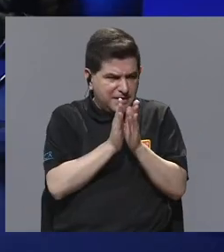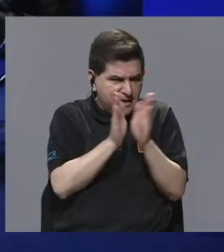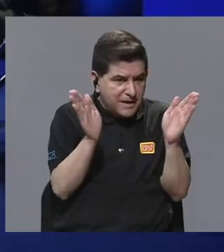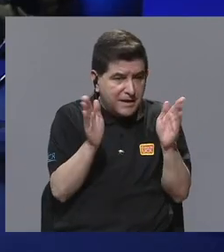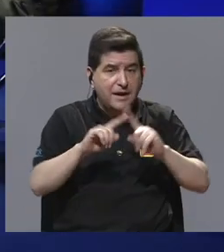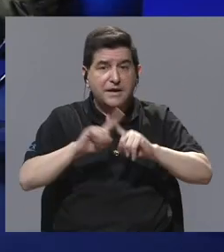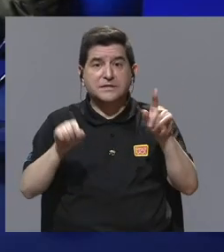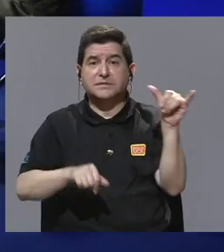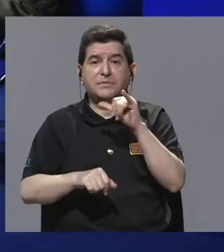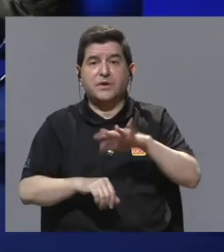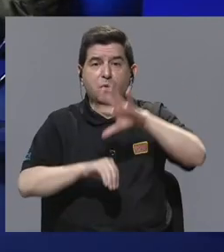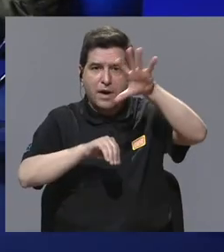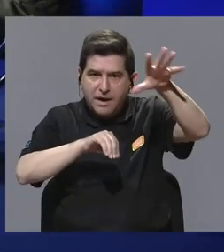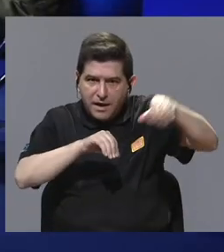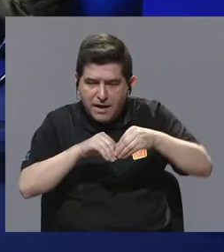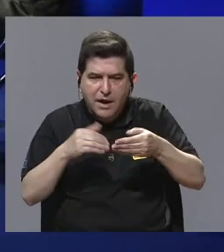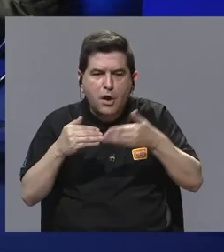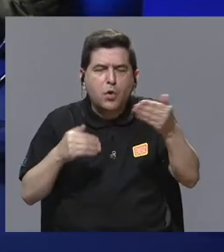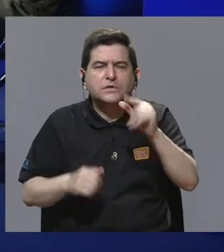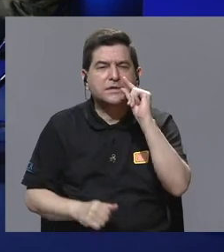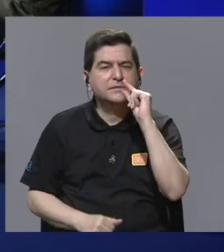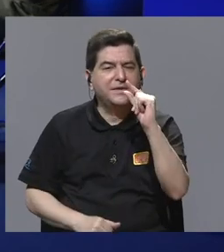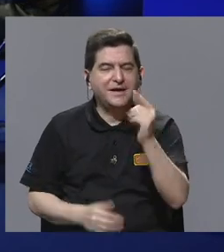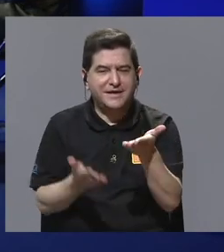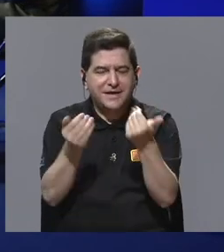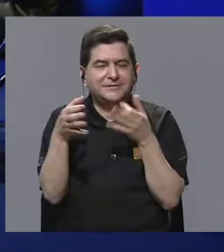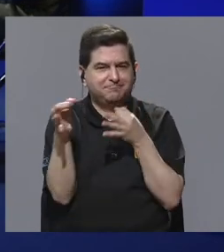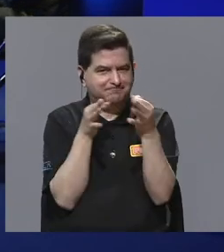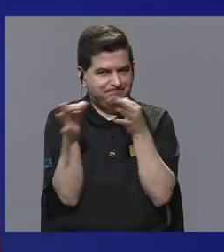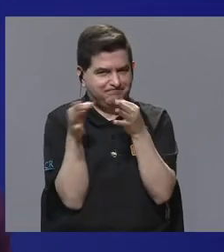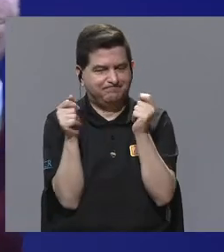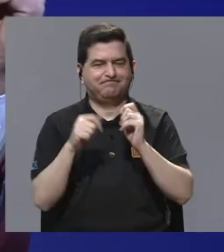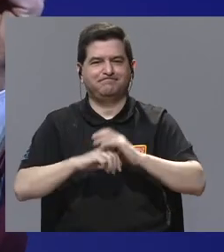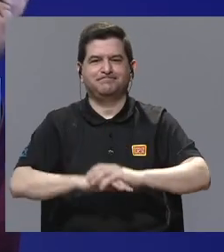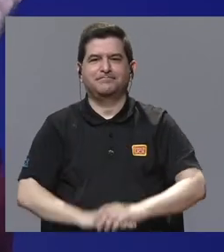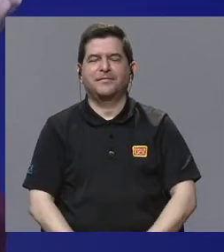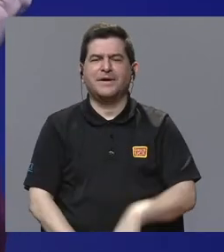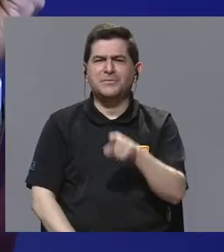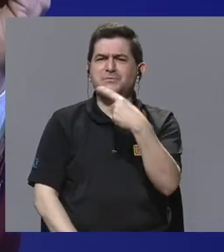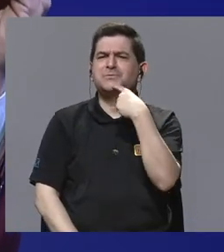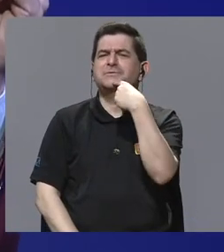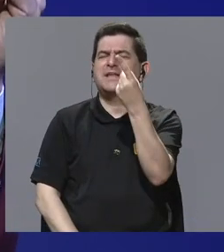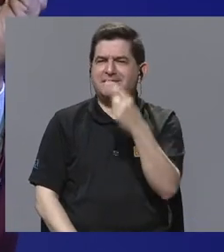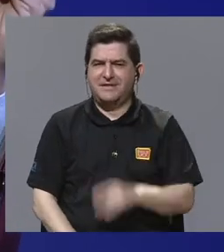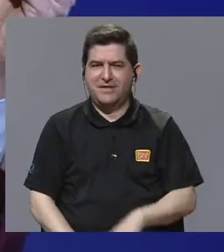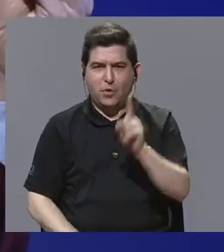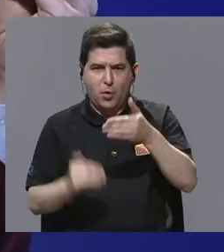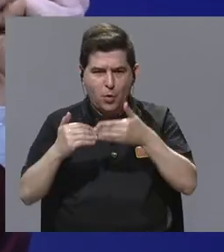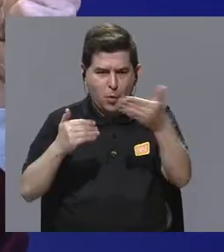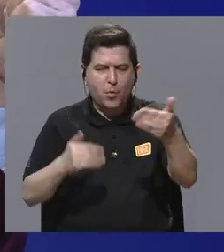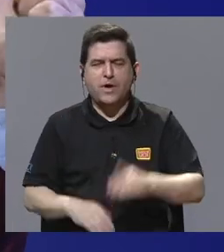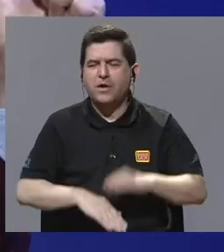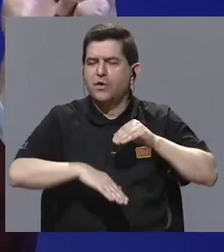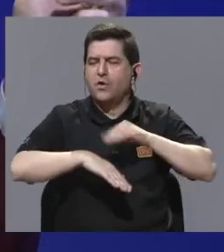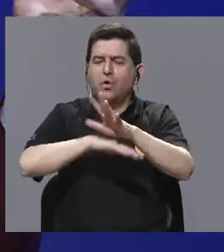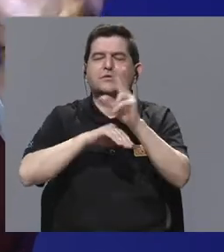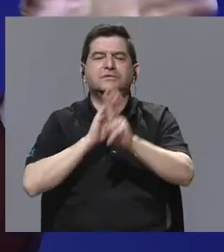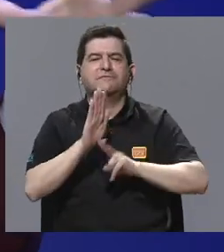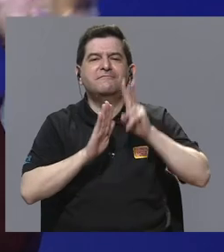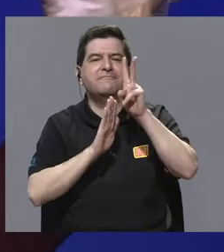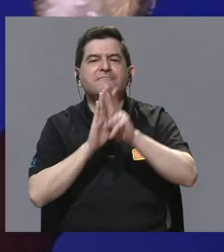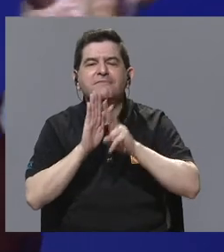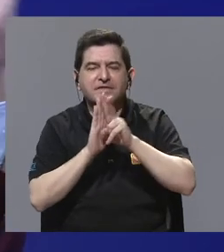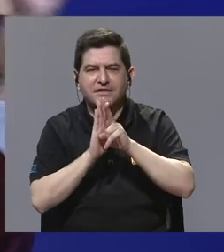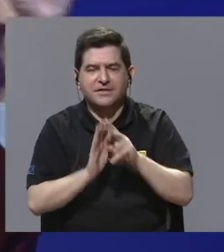pero que a la vez agregaban las cositas pequeñas que queríamos explicar. Dijiste que una cosa que te había inspirado era un video,